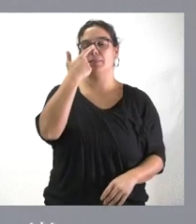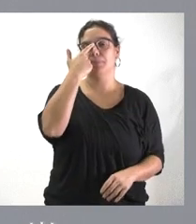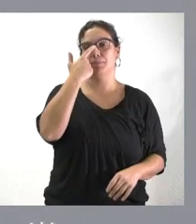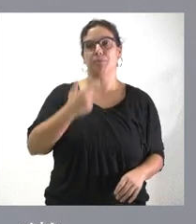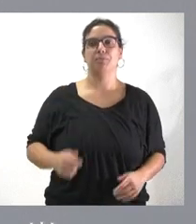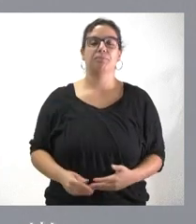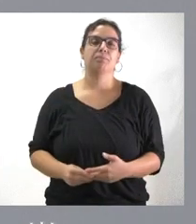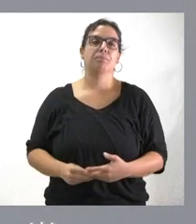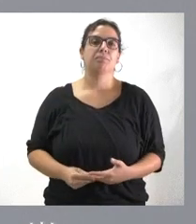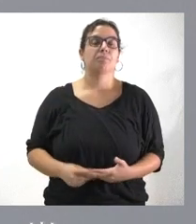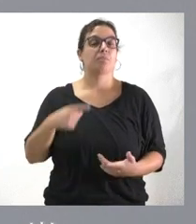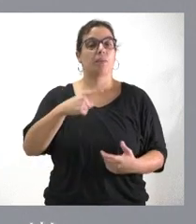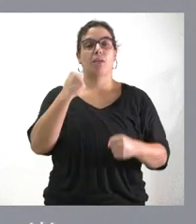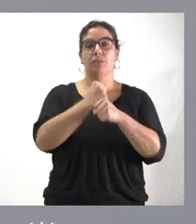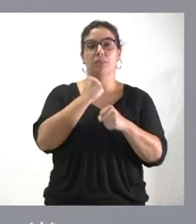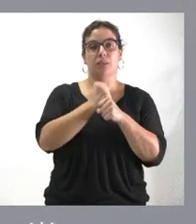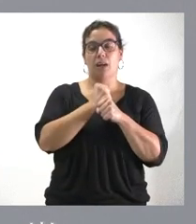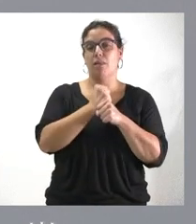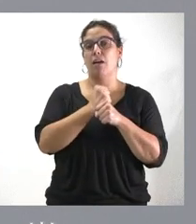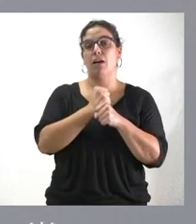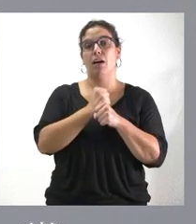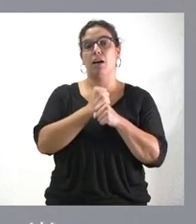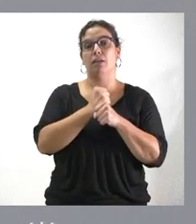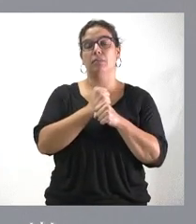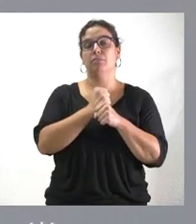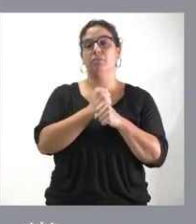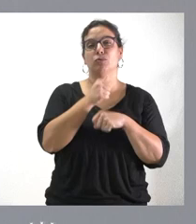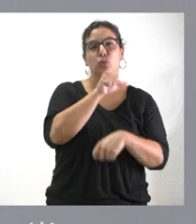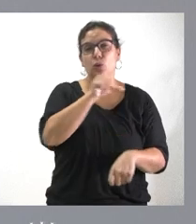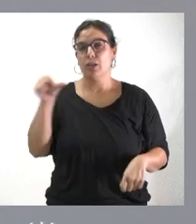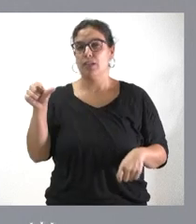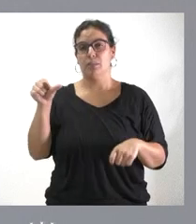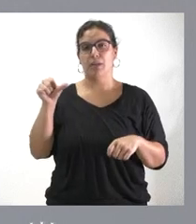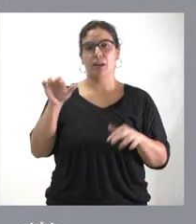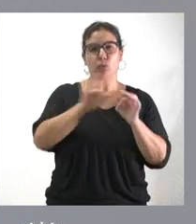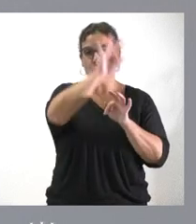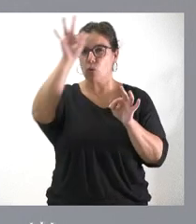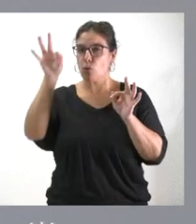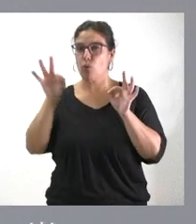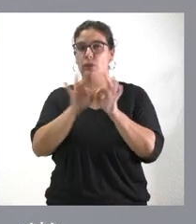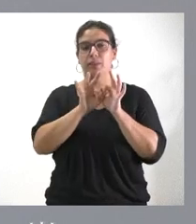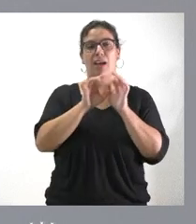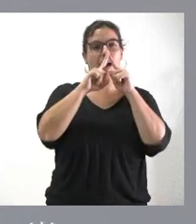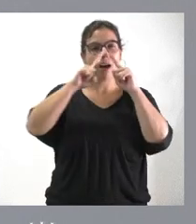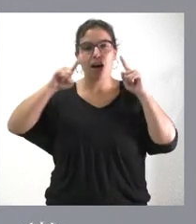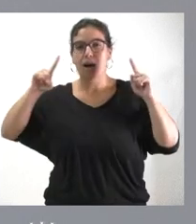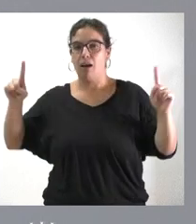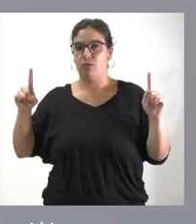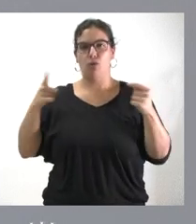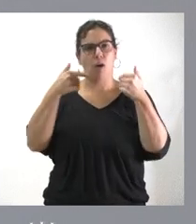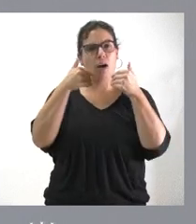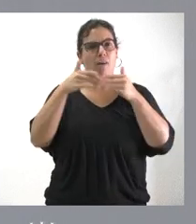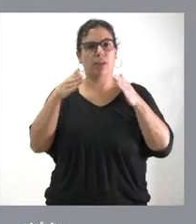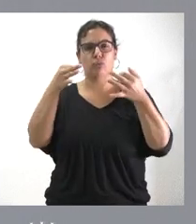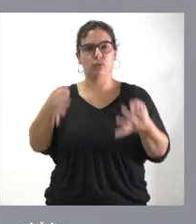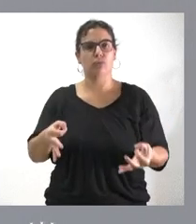ininterrumpidamente durante los siete días de la semana, las 24 horas del día, los 365 días del